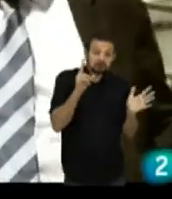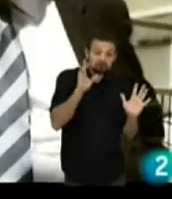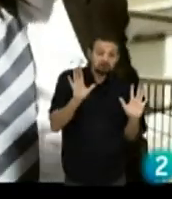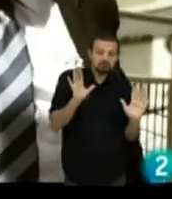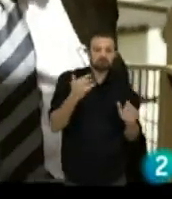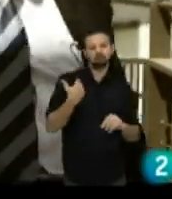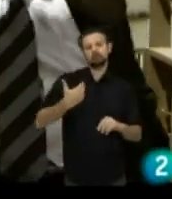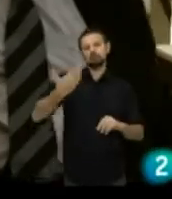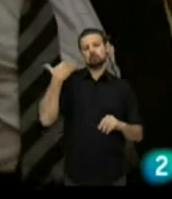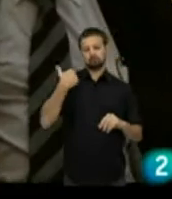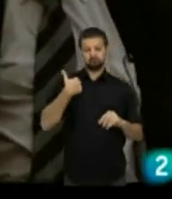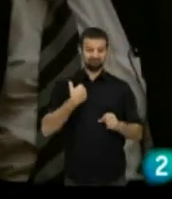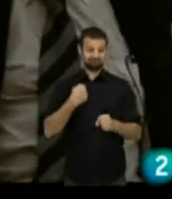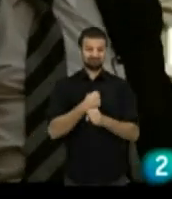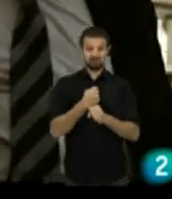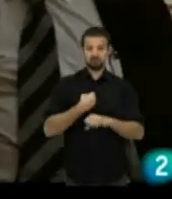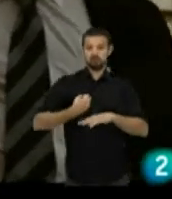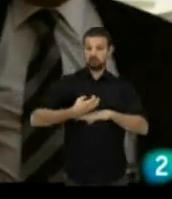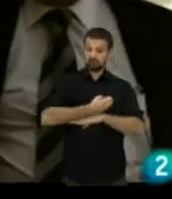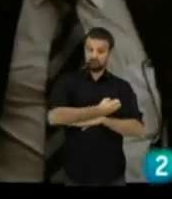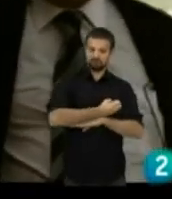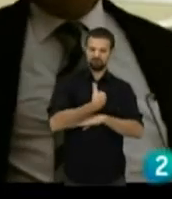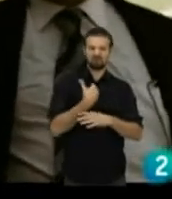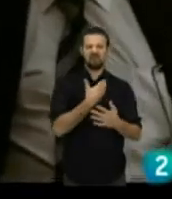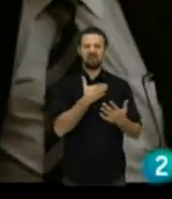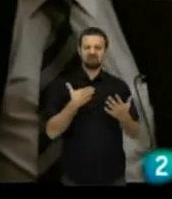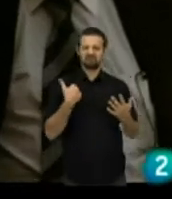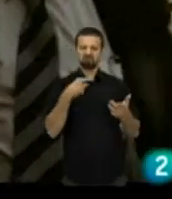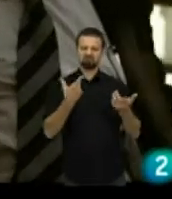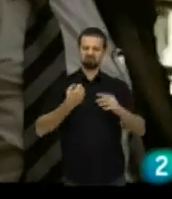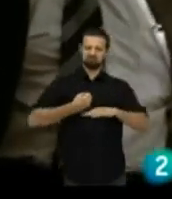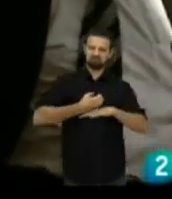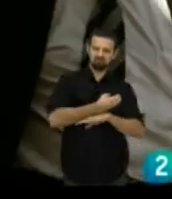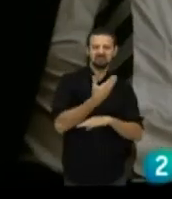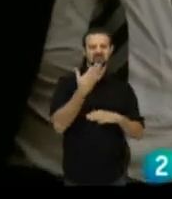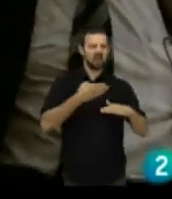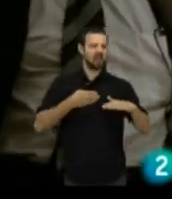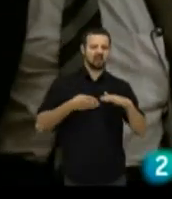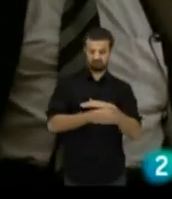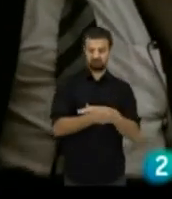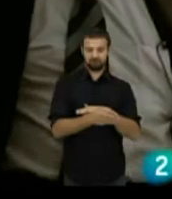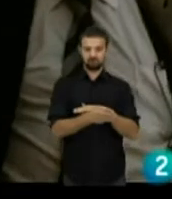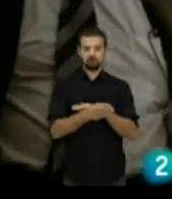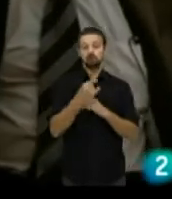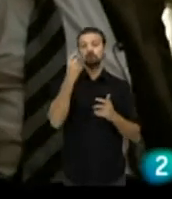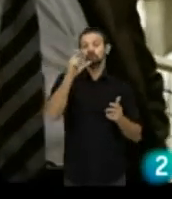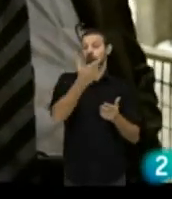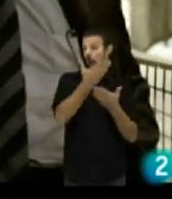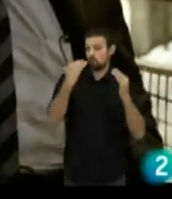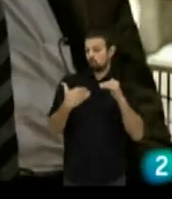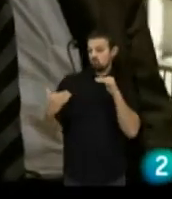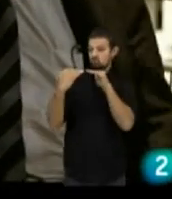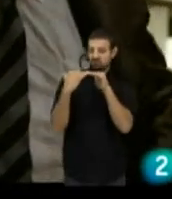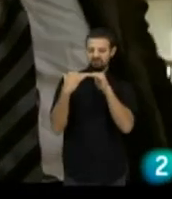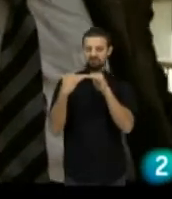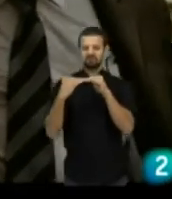empezamos a trabajar con RENCE para poder acceder al transporte ferroviario, nuestros trenes en igualdad de condiciones que el